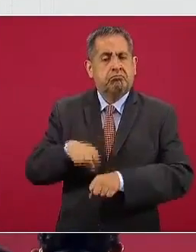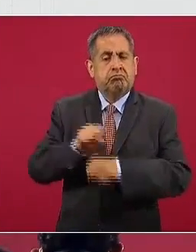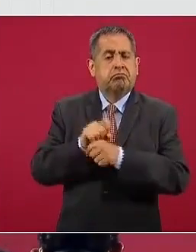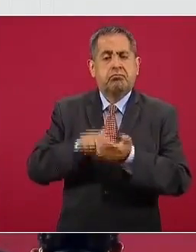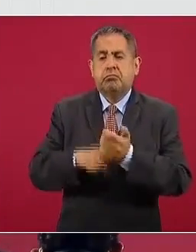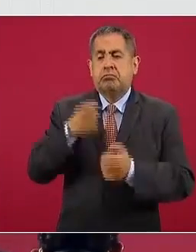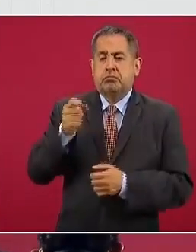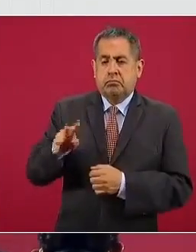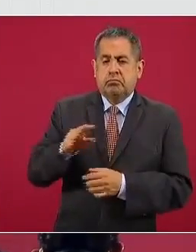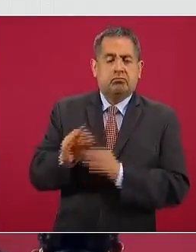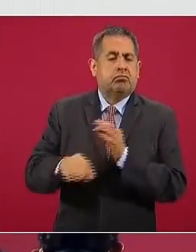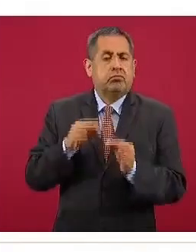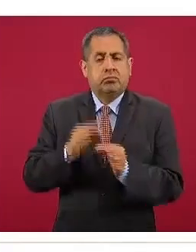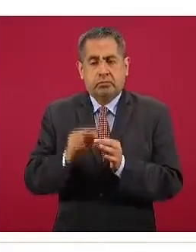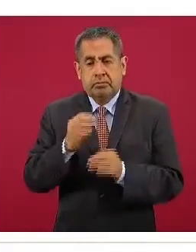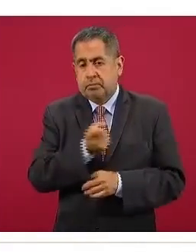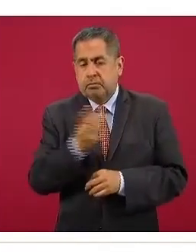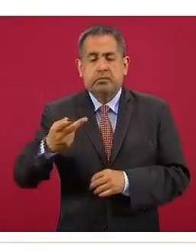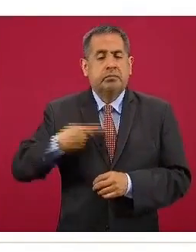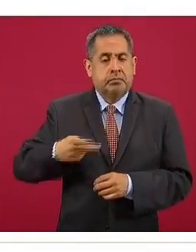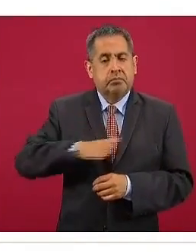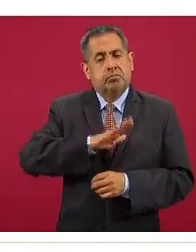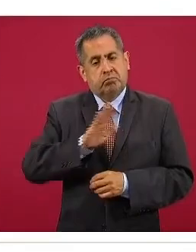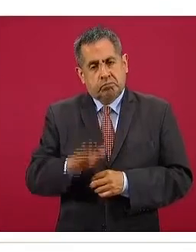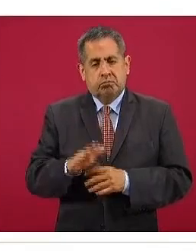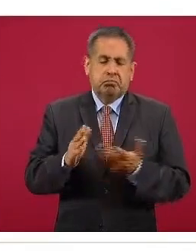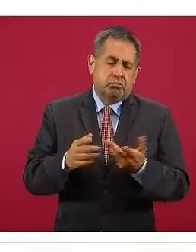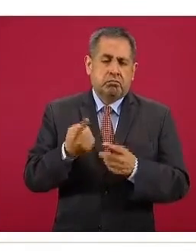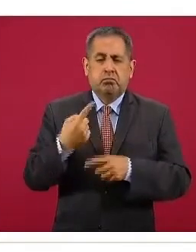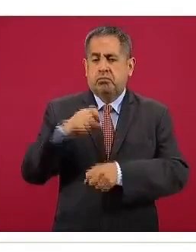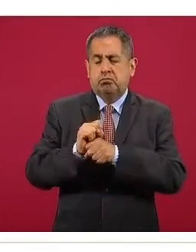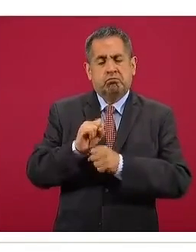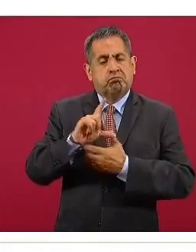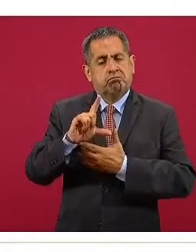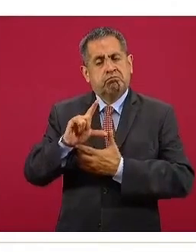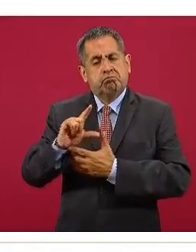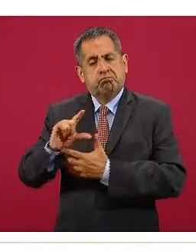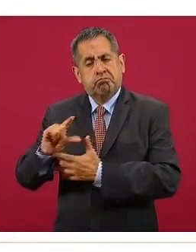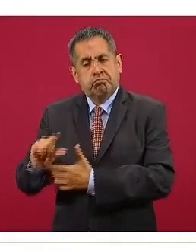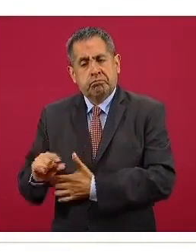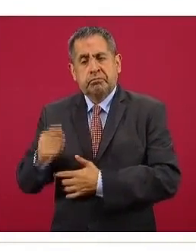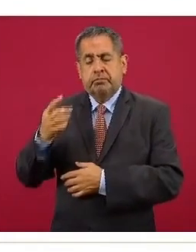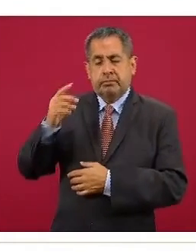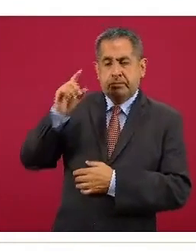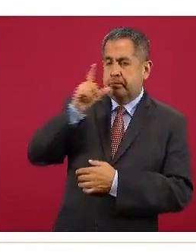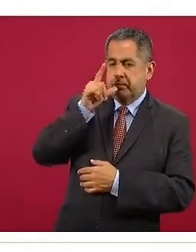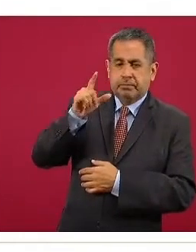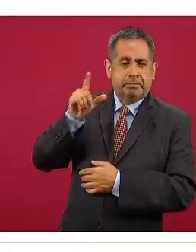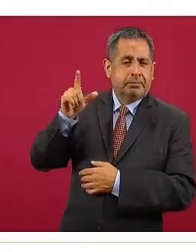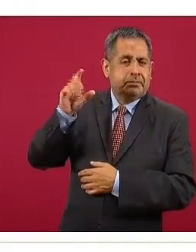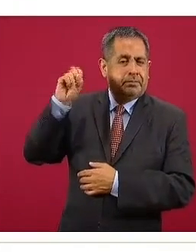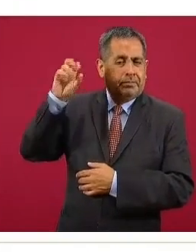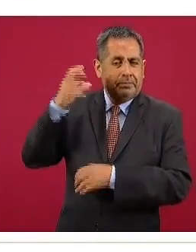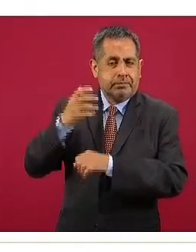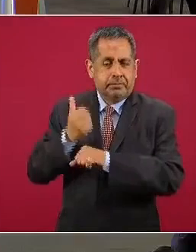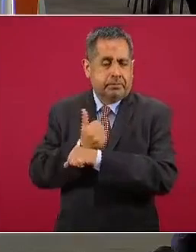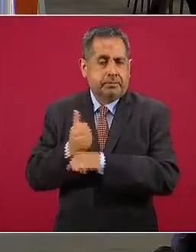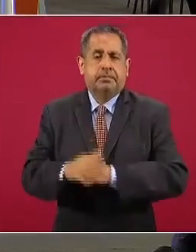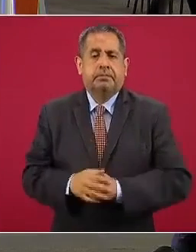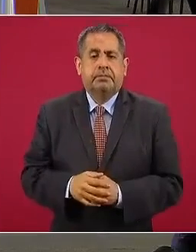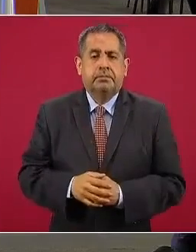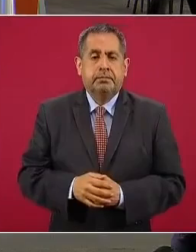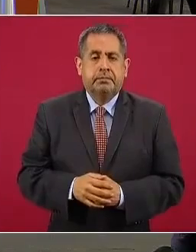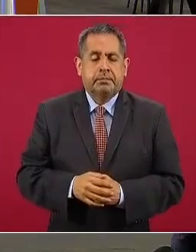llegó al punto máximo. La mortalidad también una semana antes empezó a reducirse. Tercer semáforo amarillo la siguiente y